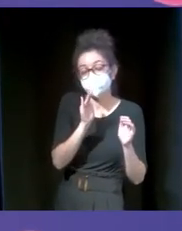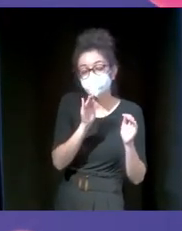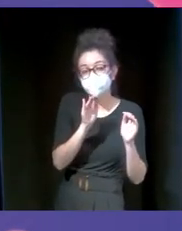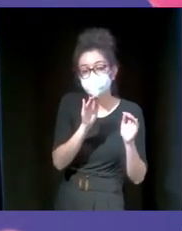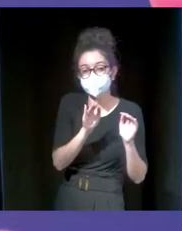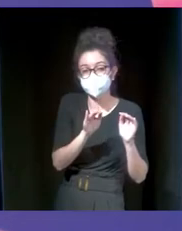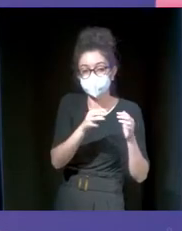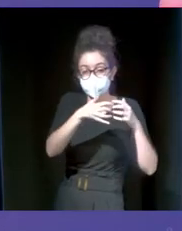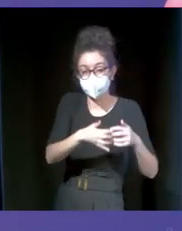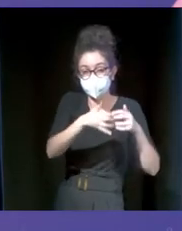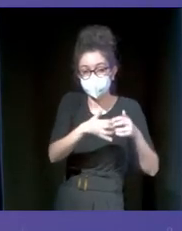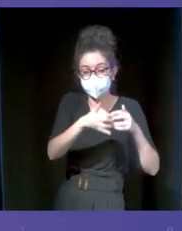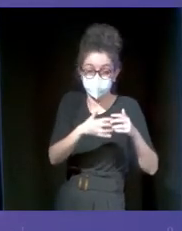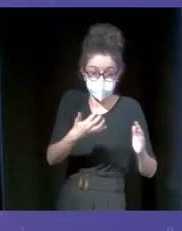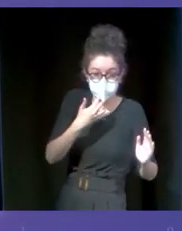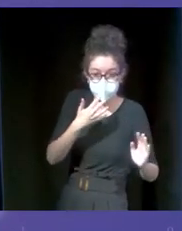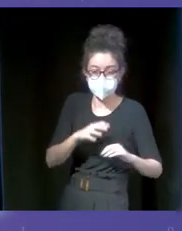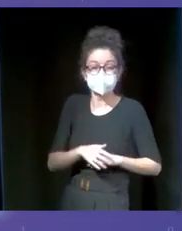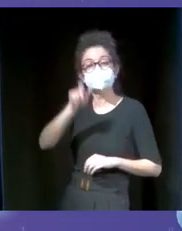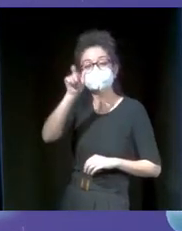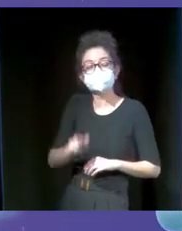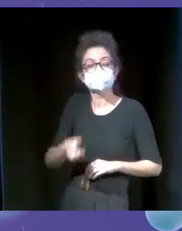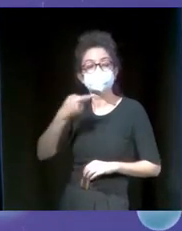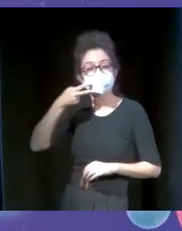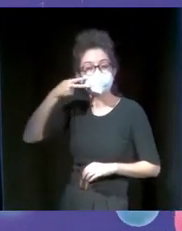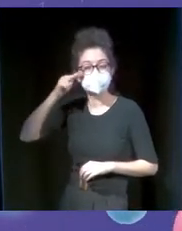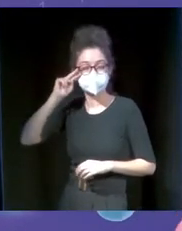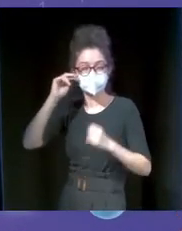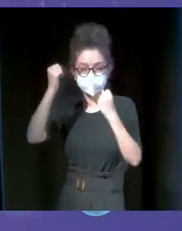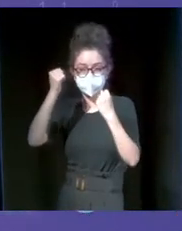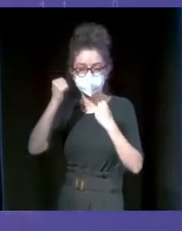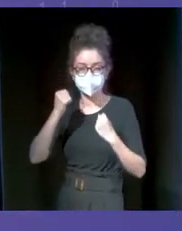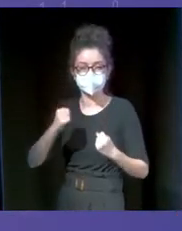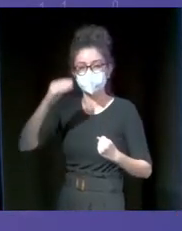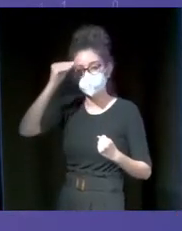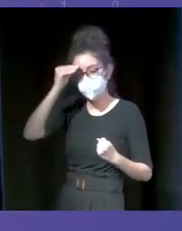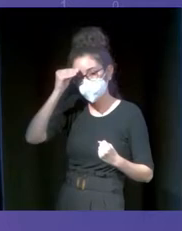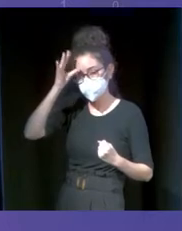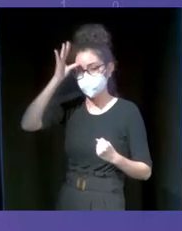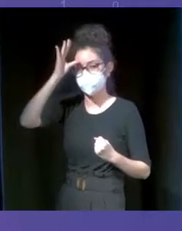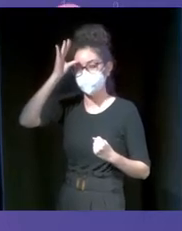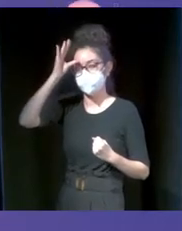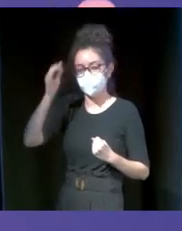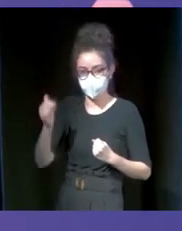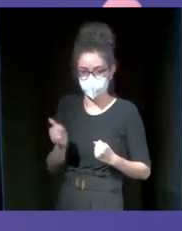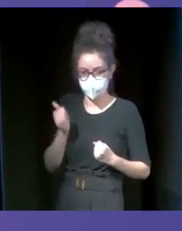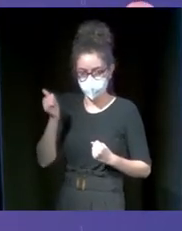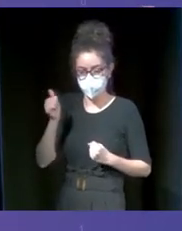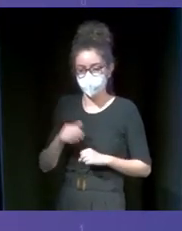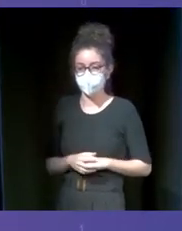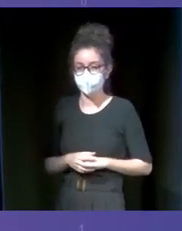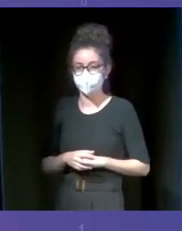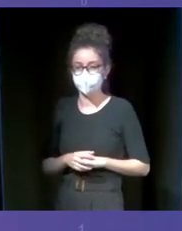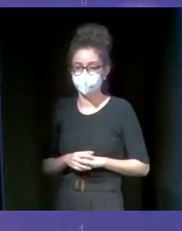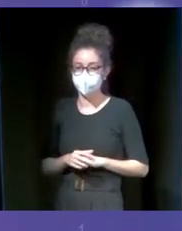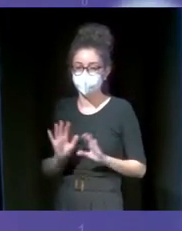Por ejemplo, un experto en inteligencia artificial, justamente. Así que